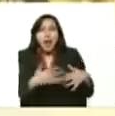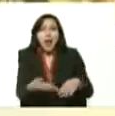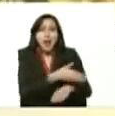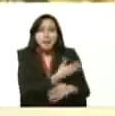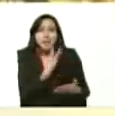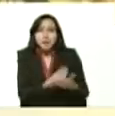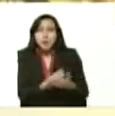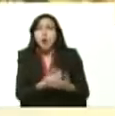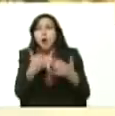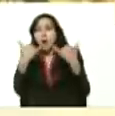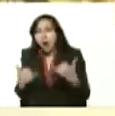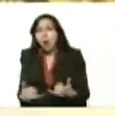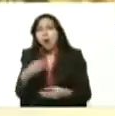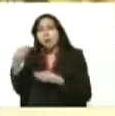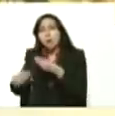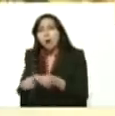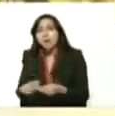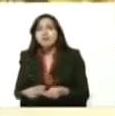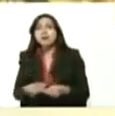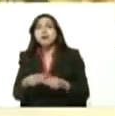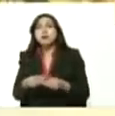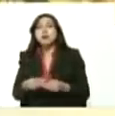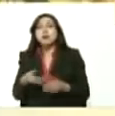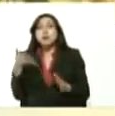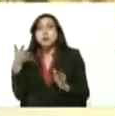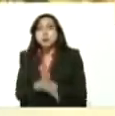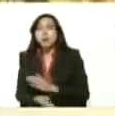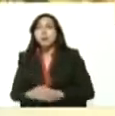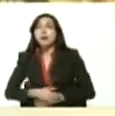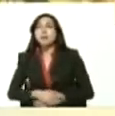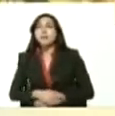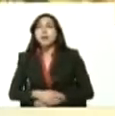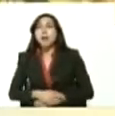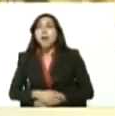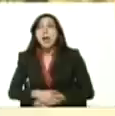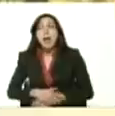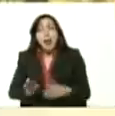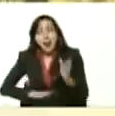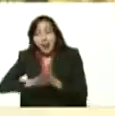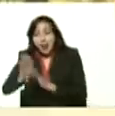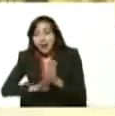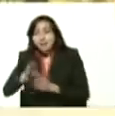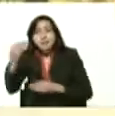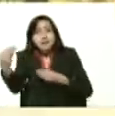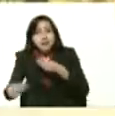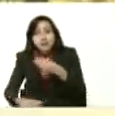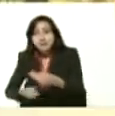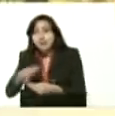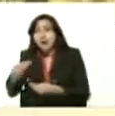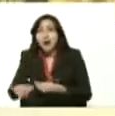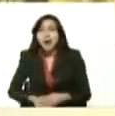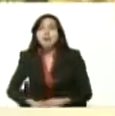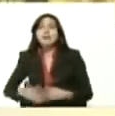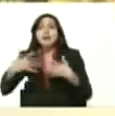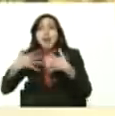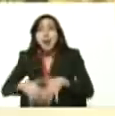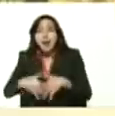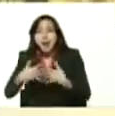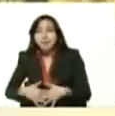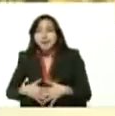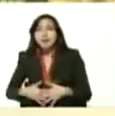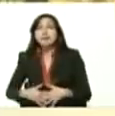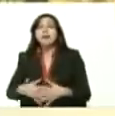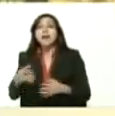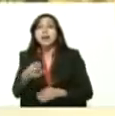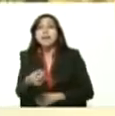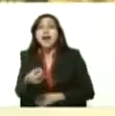los milagros que estamos logrando con la ampliación de la capacidad productiva de la planta procesadora de